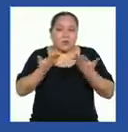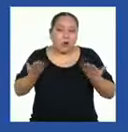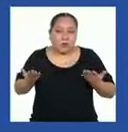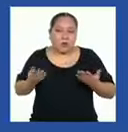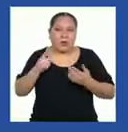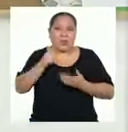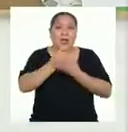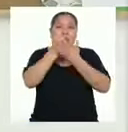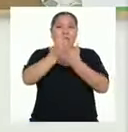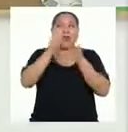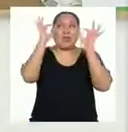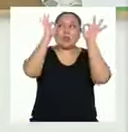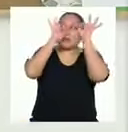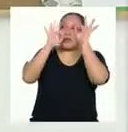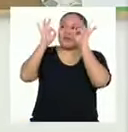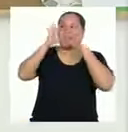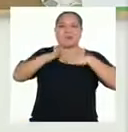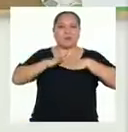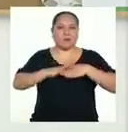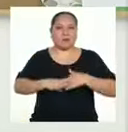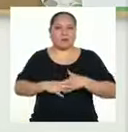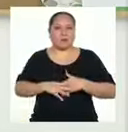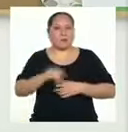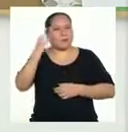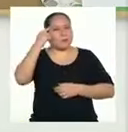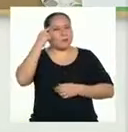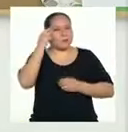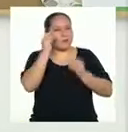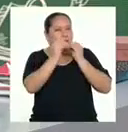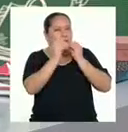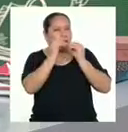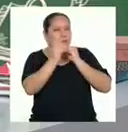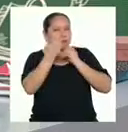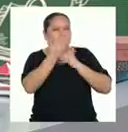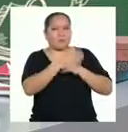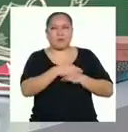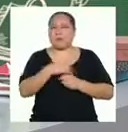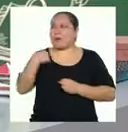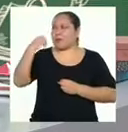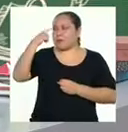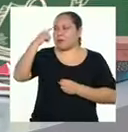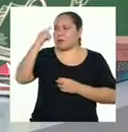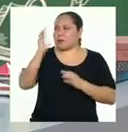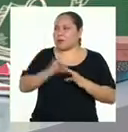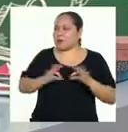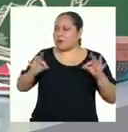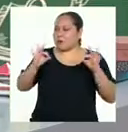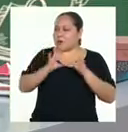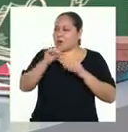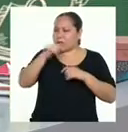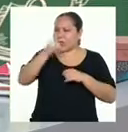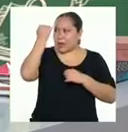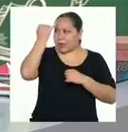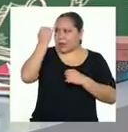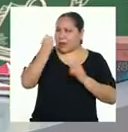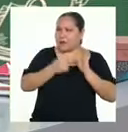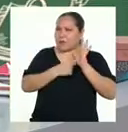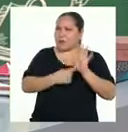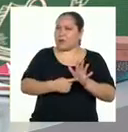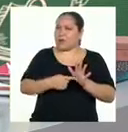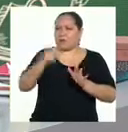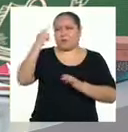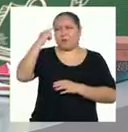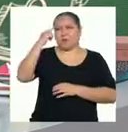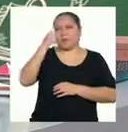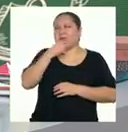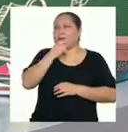distraernos. ¿Qué te parece la adecuación de tu párrafo? Me parece importante la idea que he resaltado, pero creo que